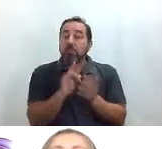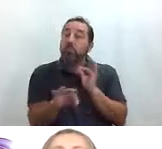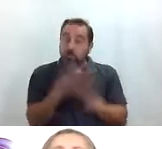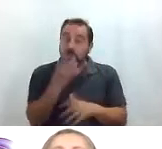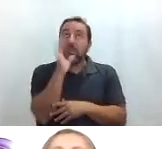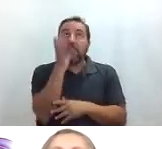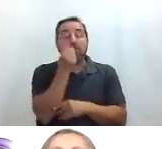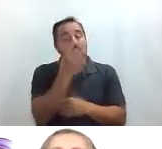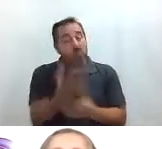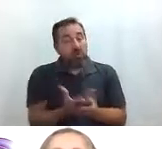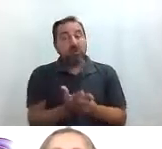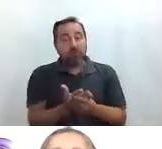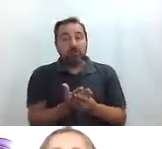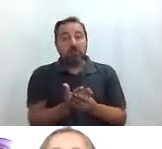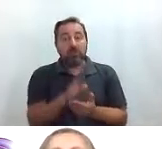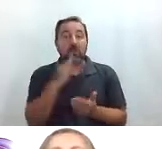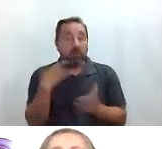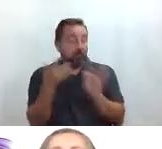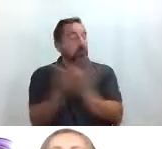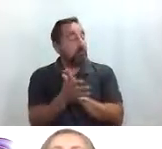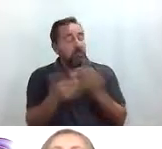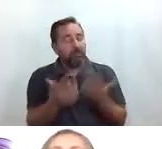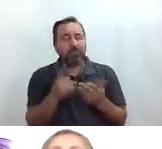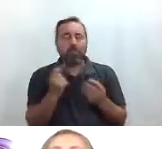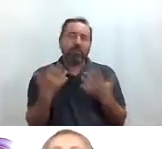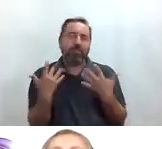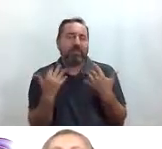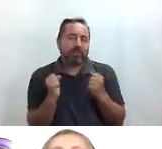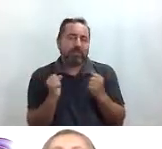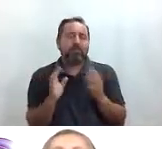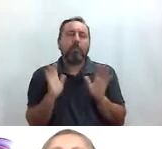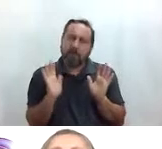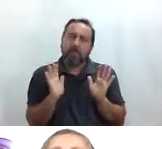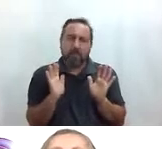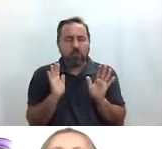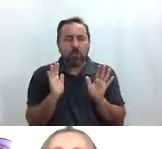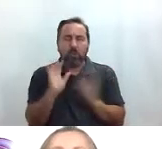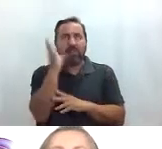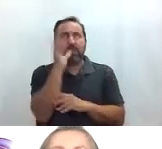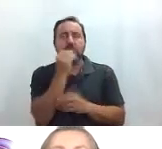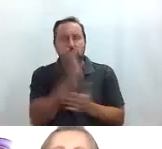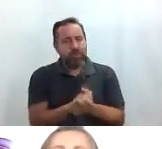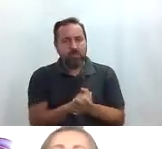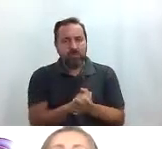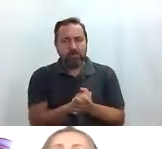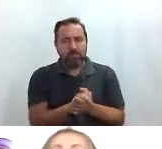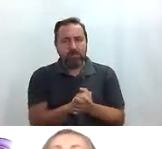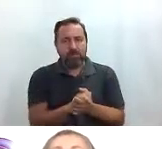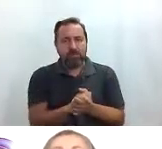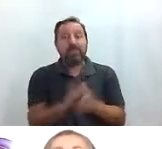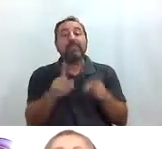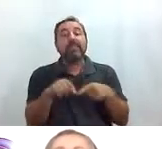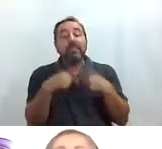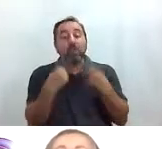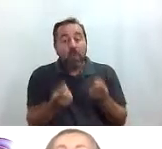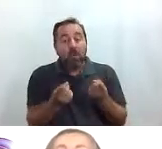buen tiempo que también se comentaba antes hizo fresquete pero vaya que teníamos buen tiempo y luego